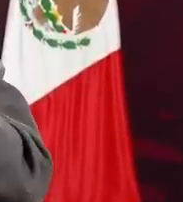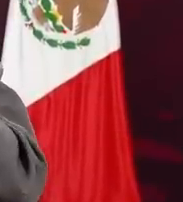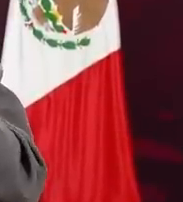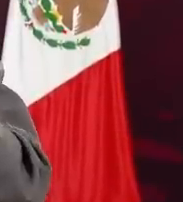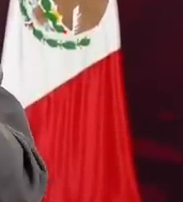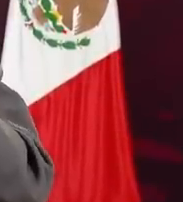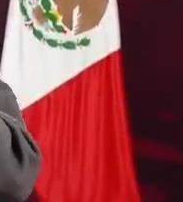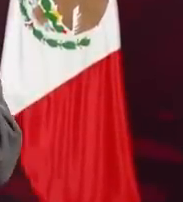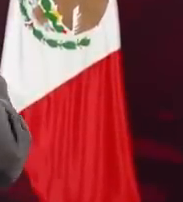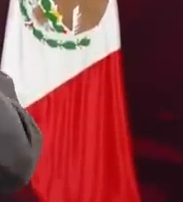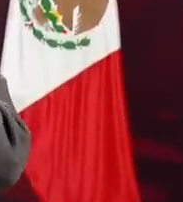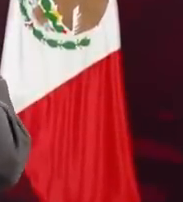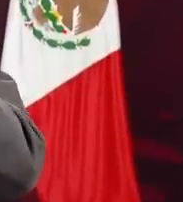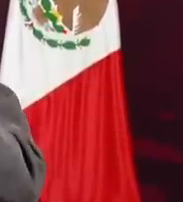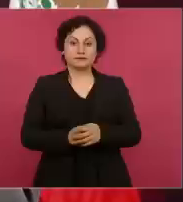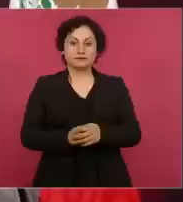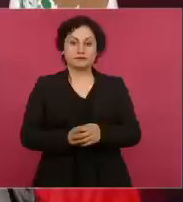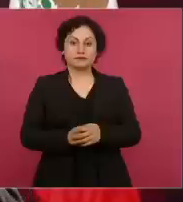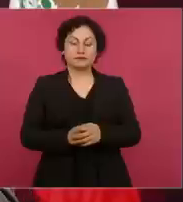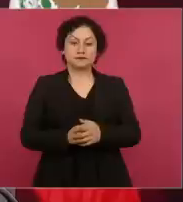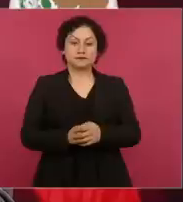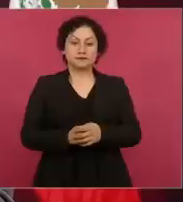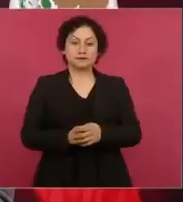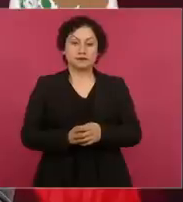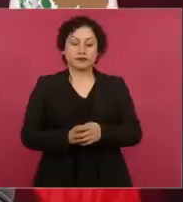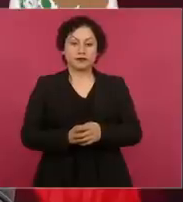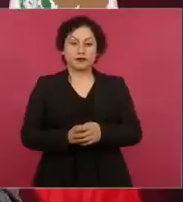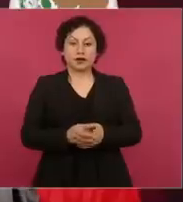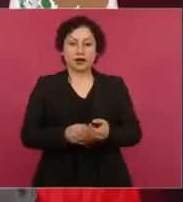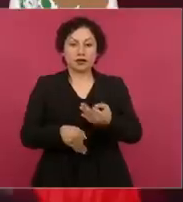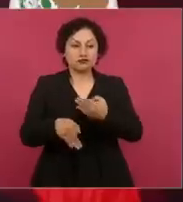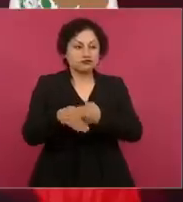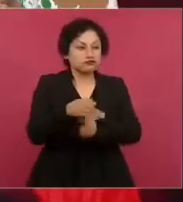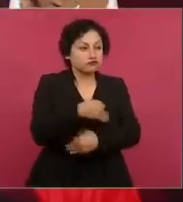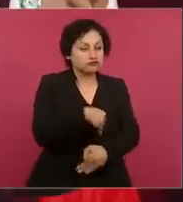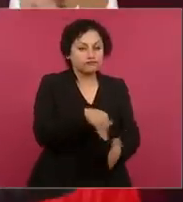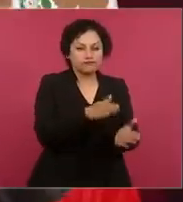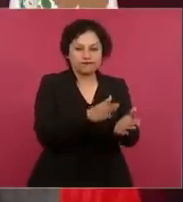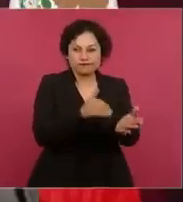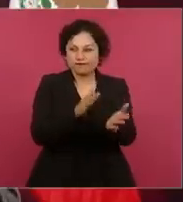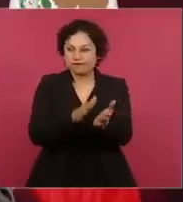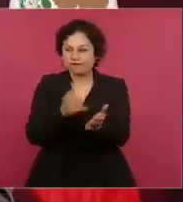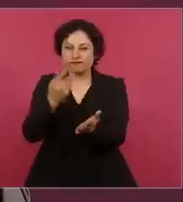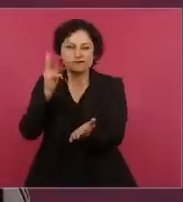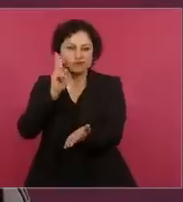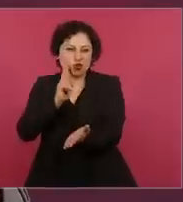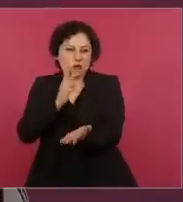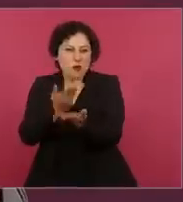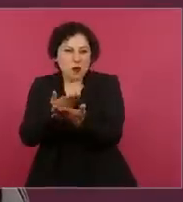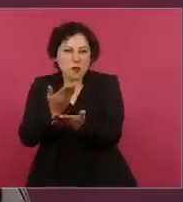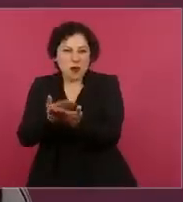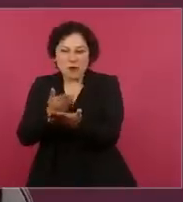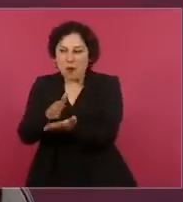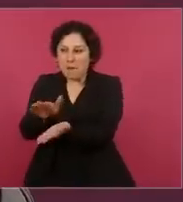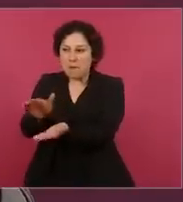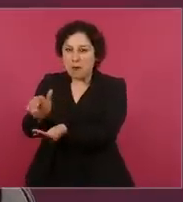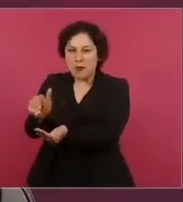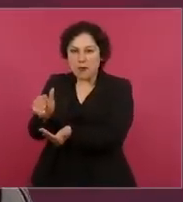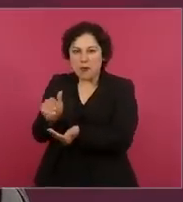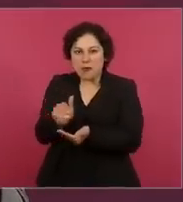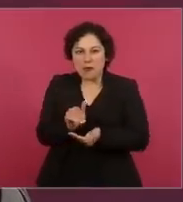haciendo acopio de pruebas prácticamente sólo porque empezaron a